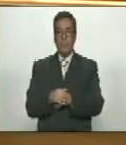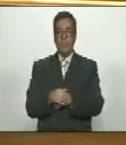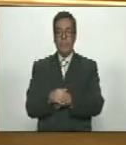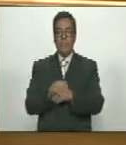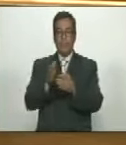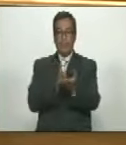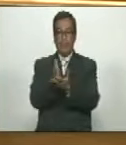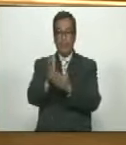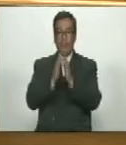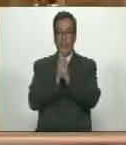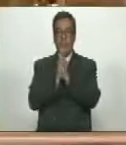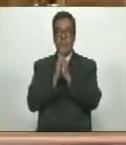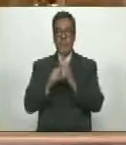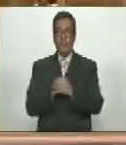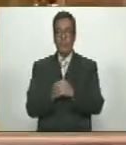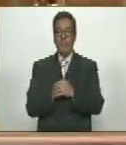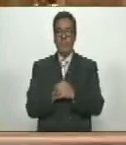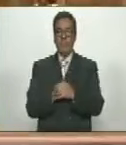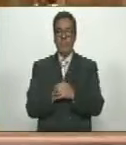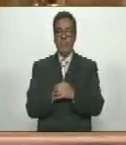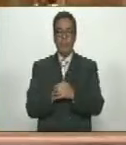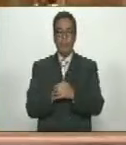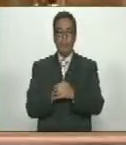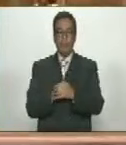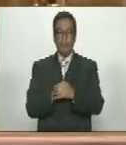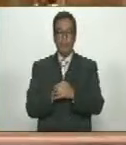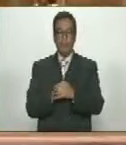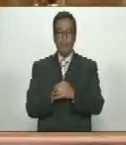Continúe, por favor. Continúo, presidente.